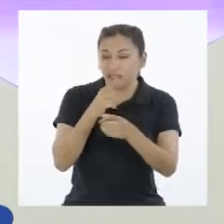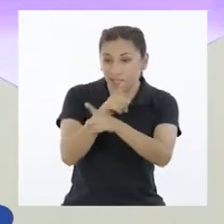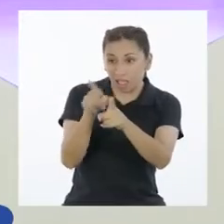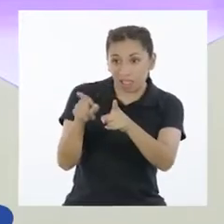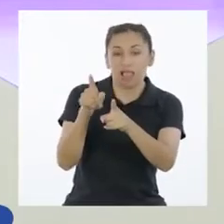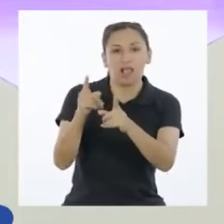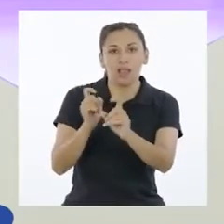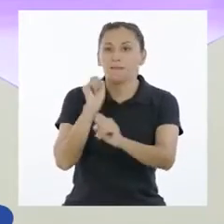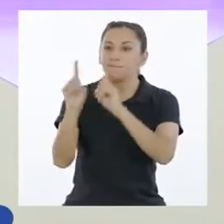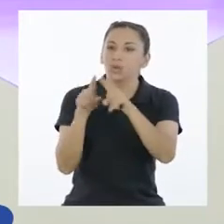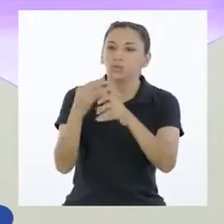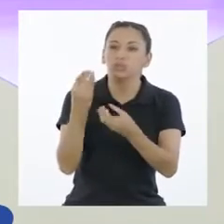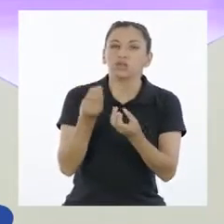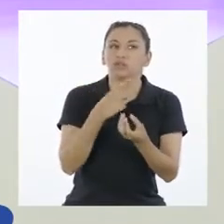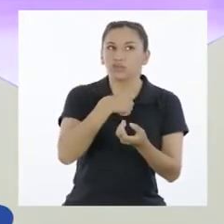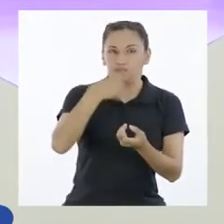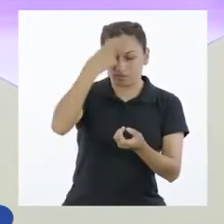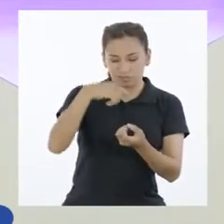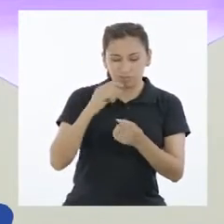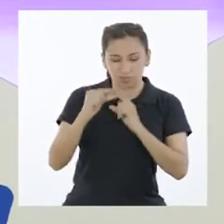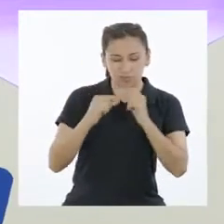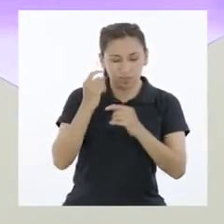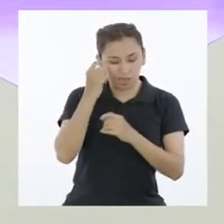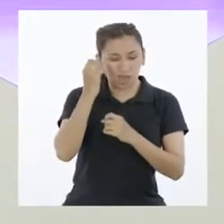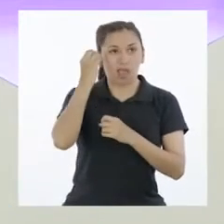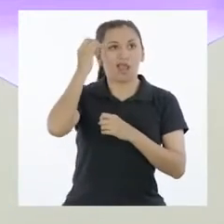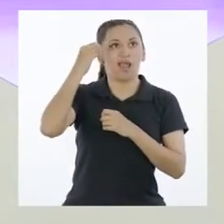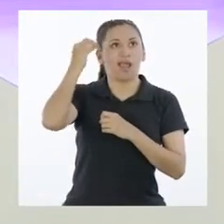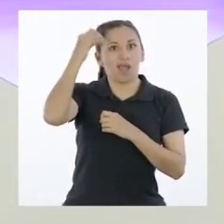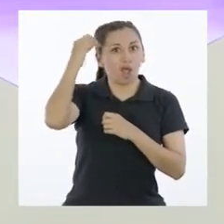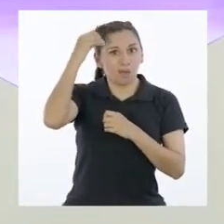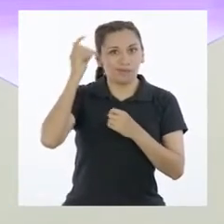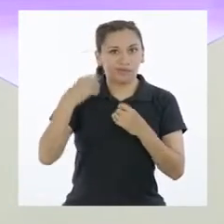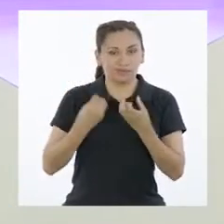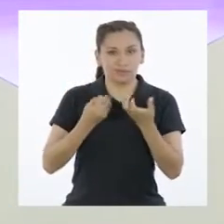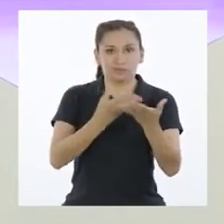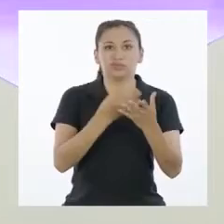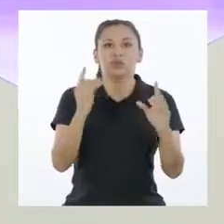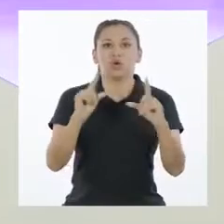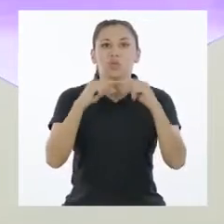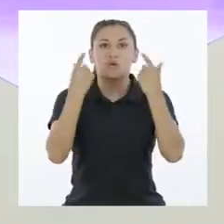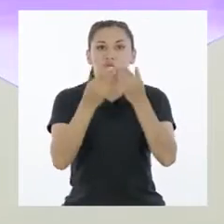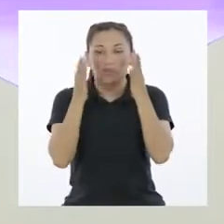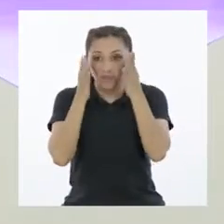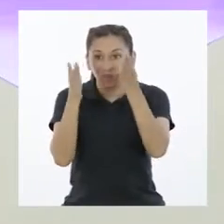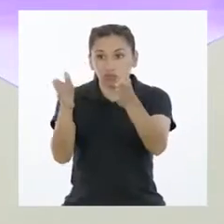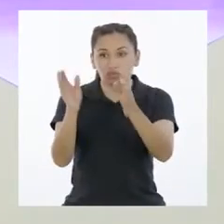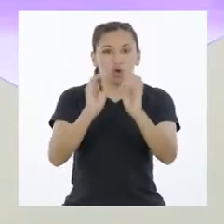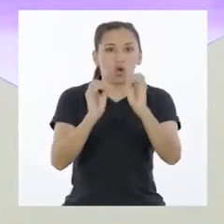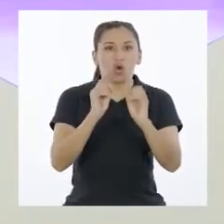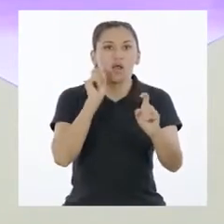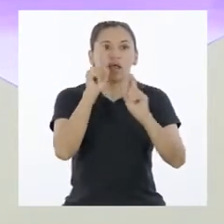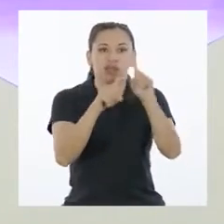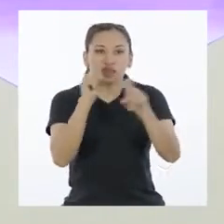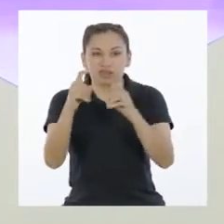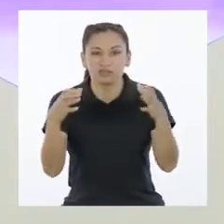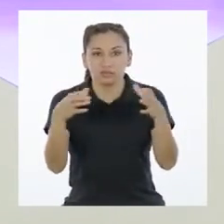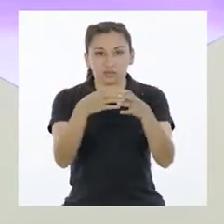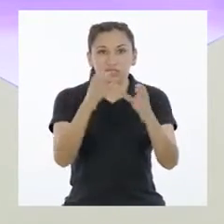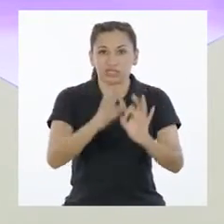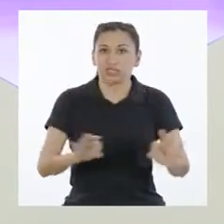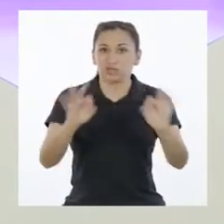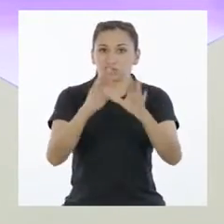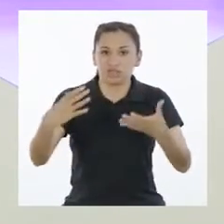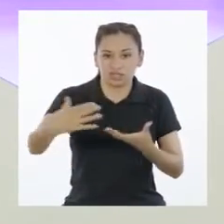para validar sus ideas de cómo solucionarlo. Esta validación puede ser a través de un focus group o entrevista virtual. Lo